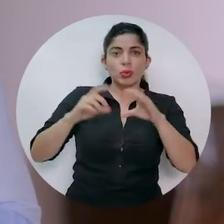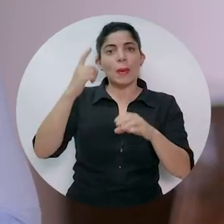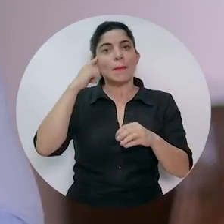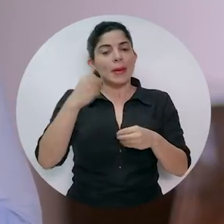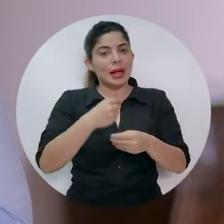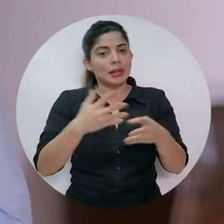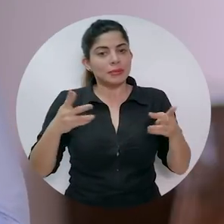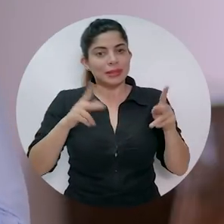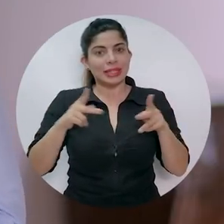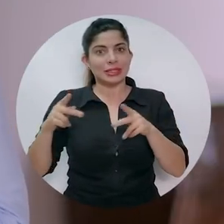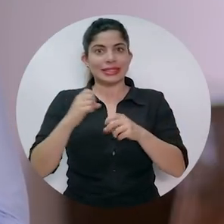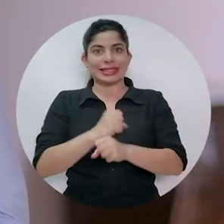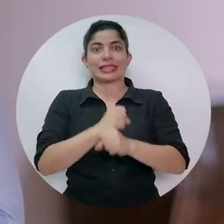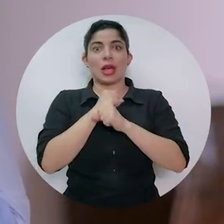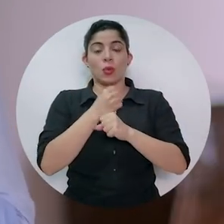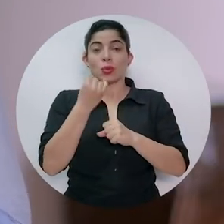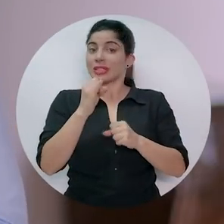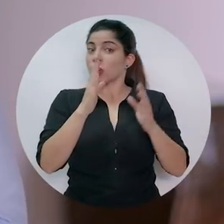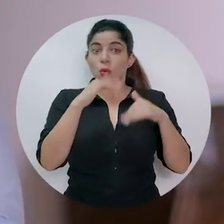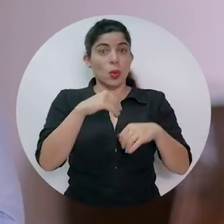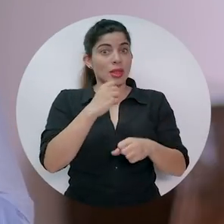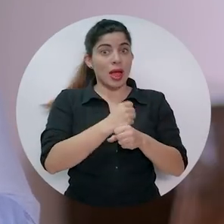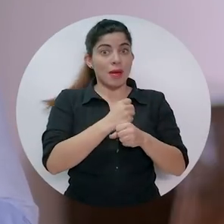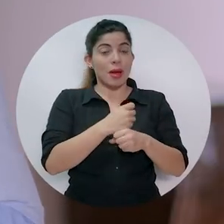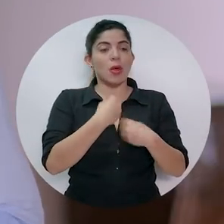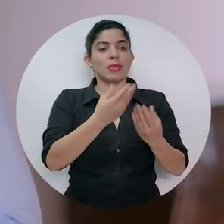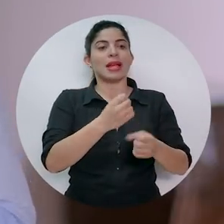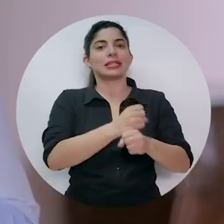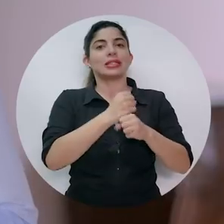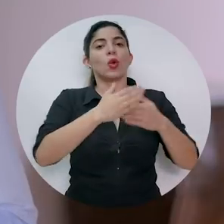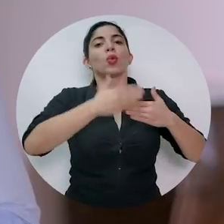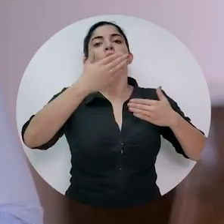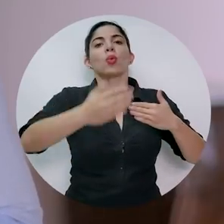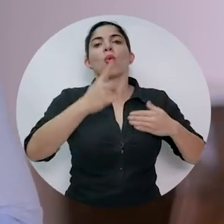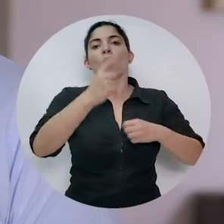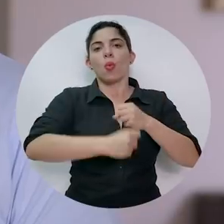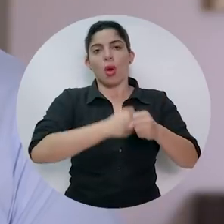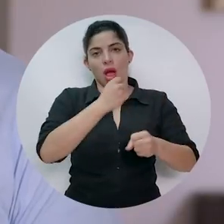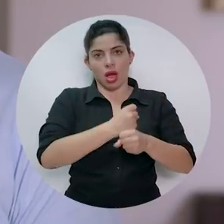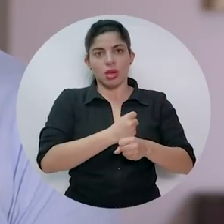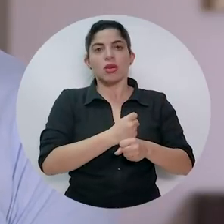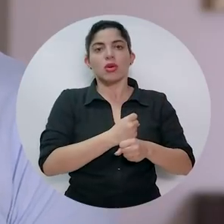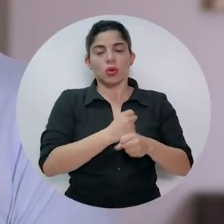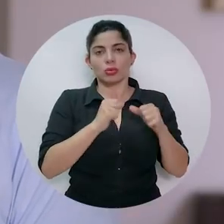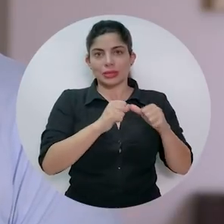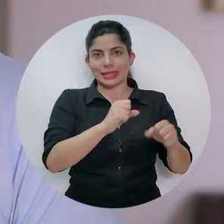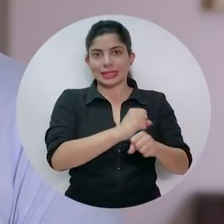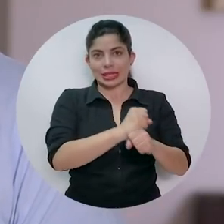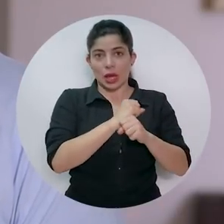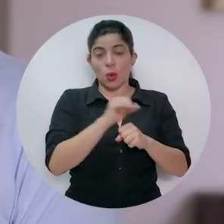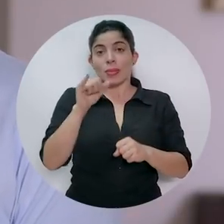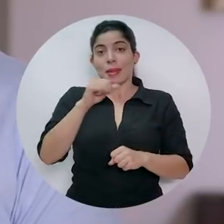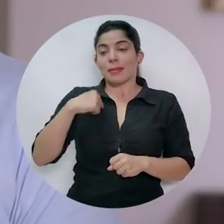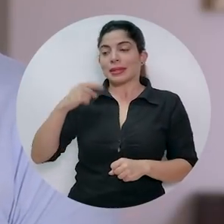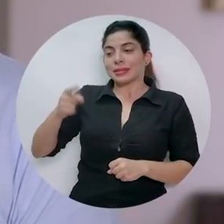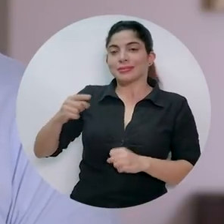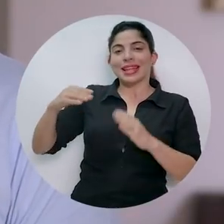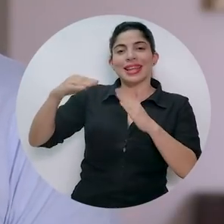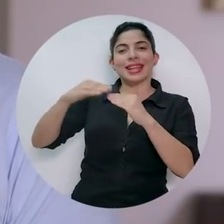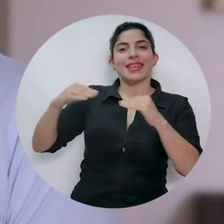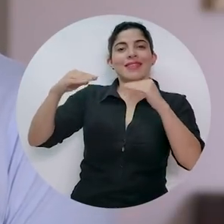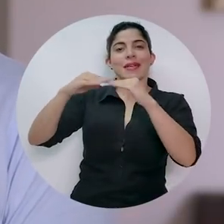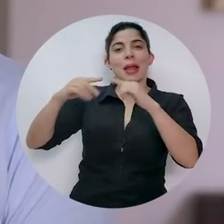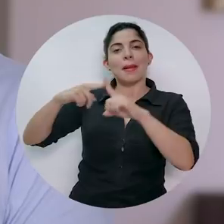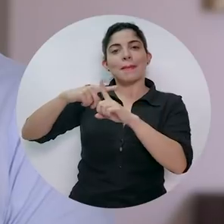facilitar el aseguramiento de las personas desempleadas por un año o más. Esta instrucción es también para los